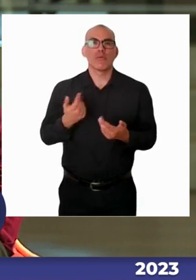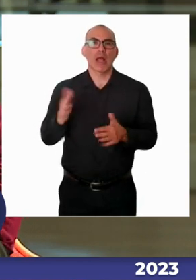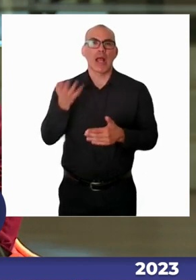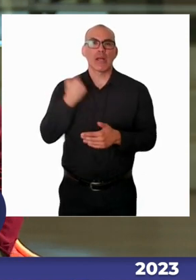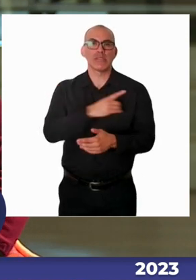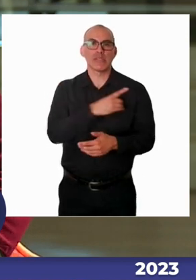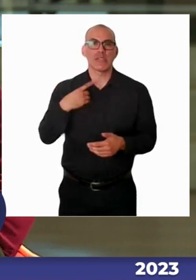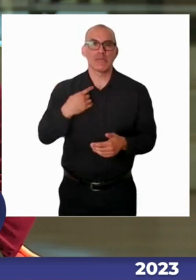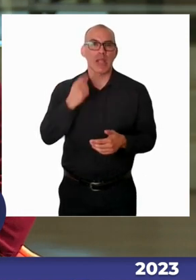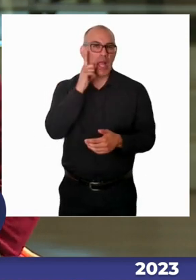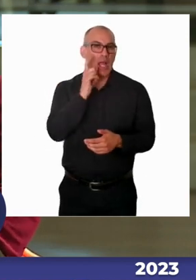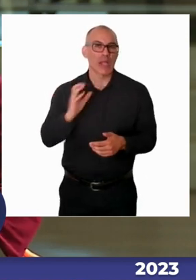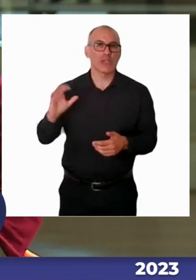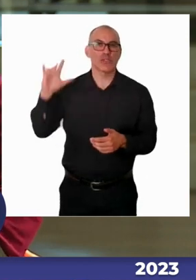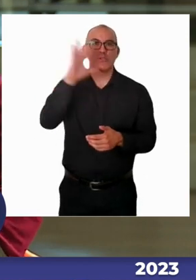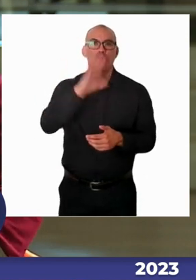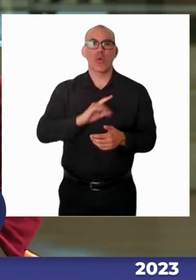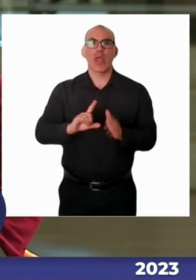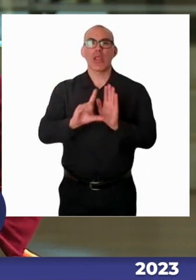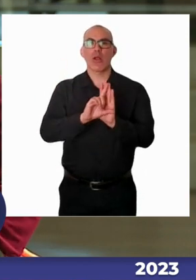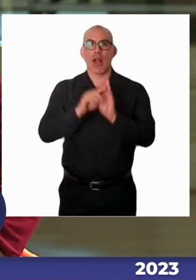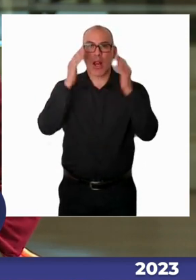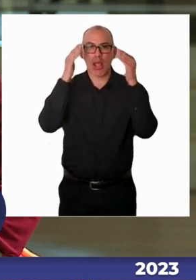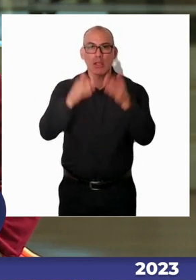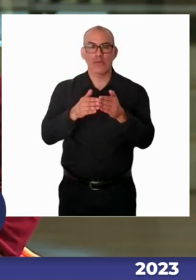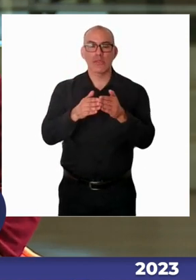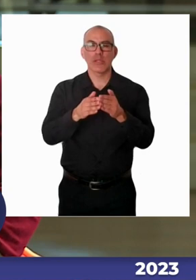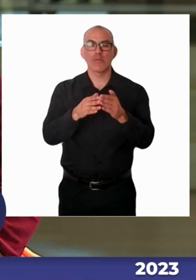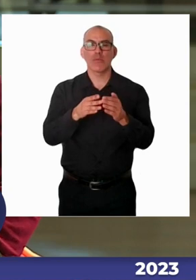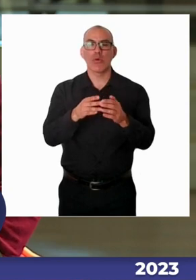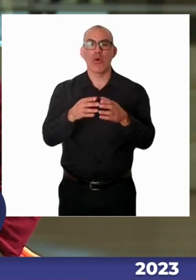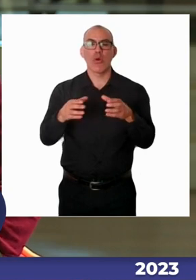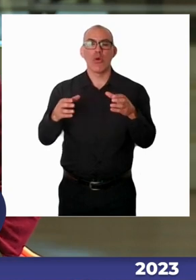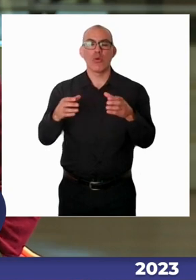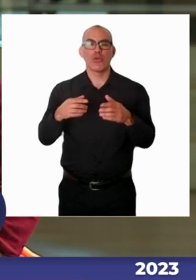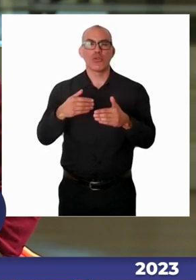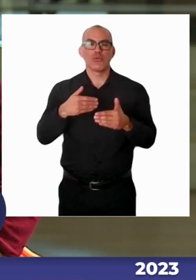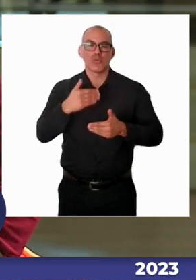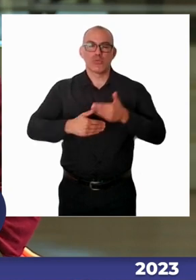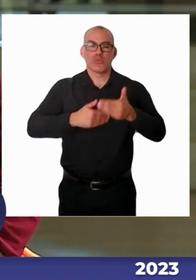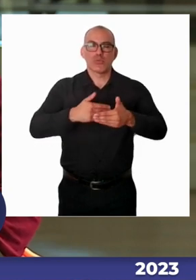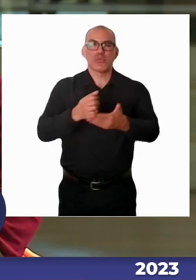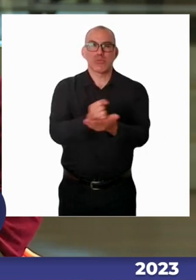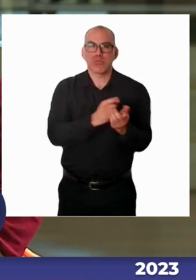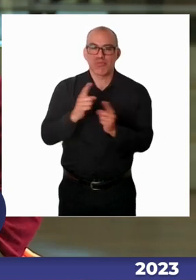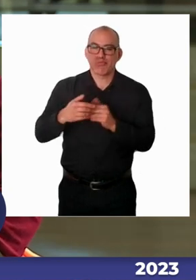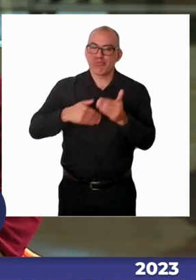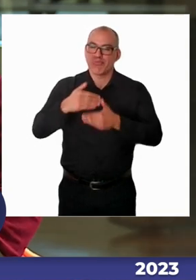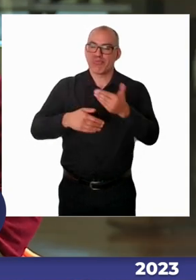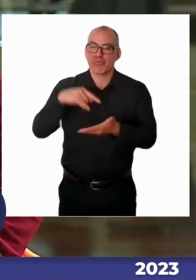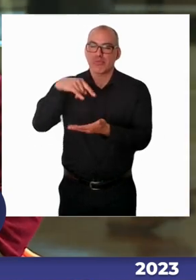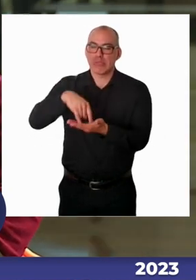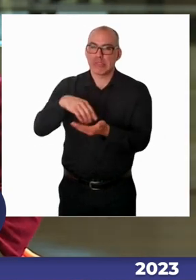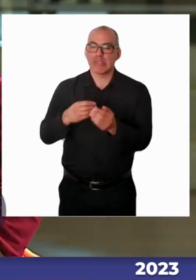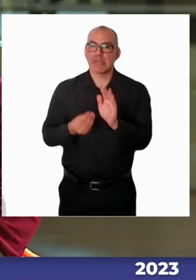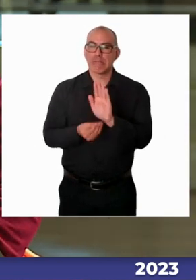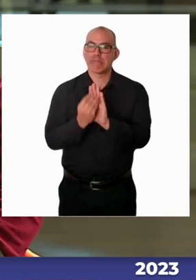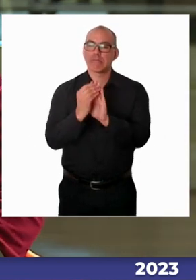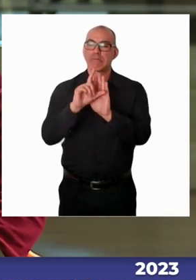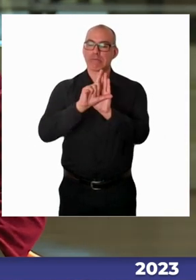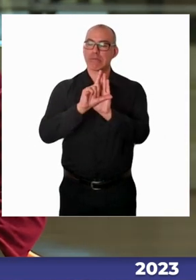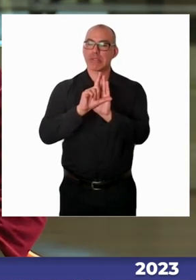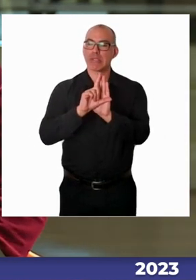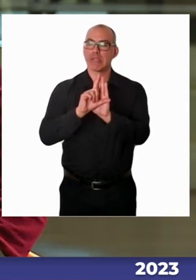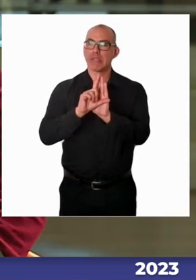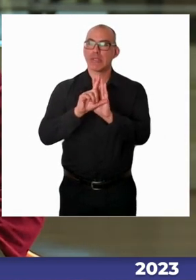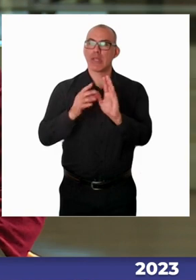mi vereda, ¿no? Lamentablemente, nosotros como familia en lo particular, no hemos tenido una buena experiencia con